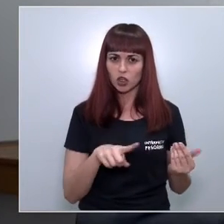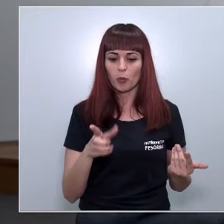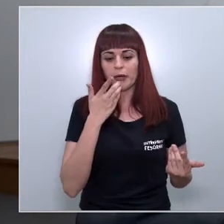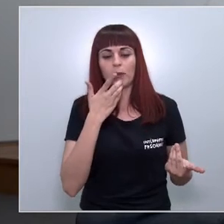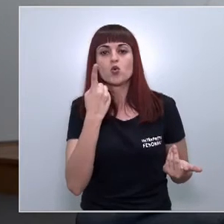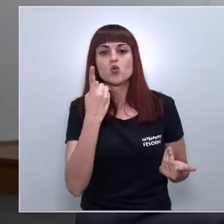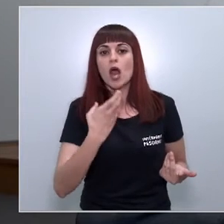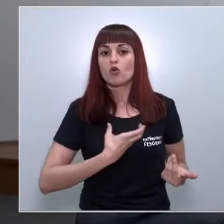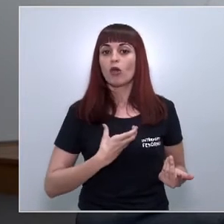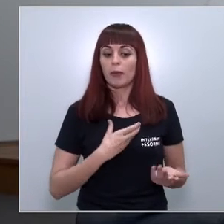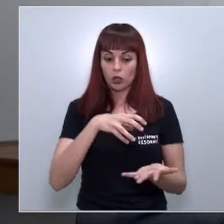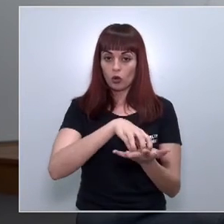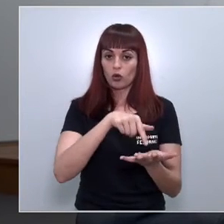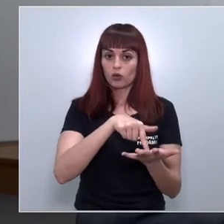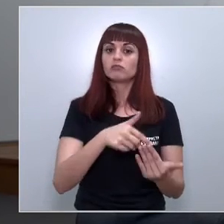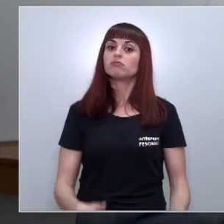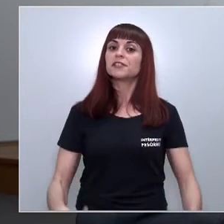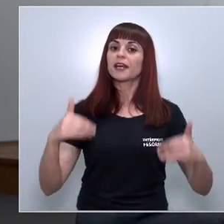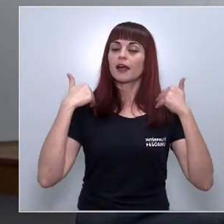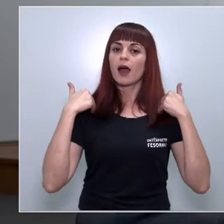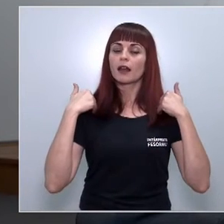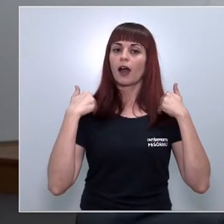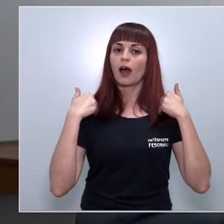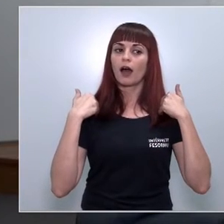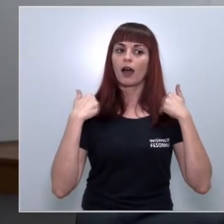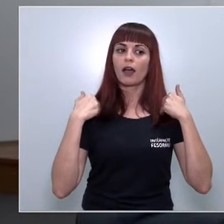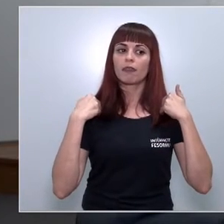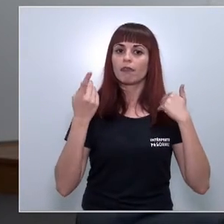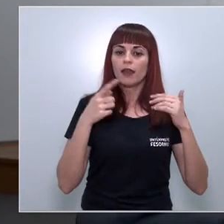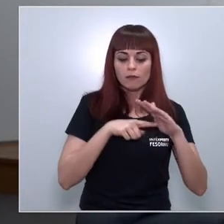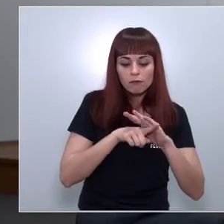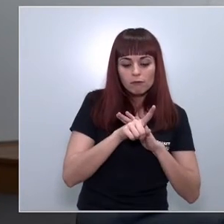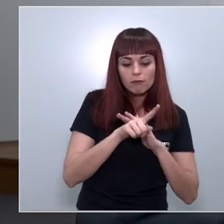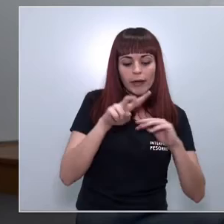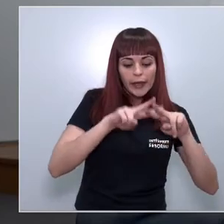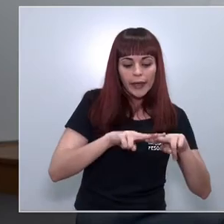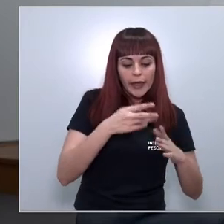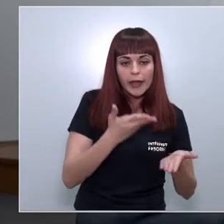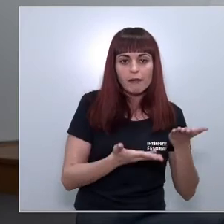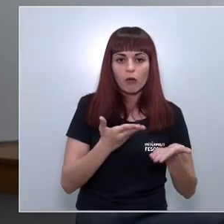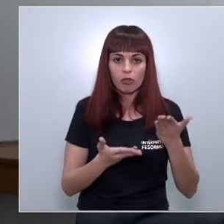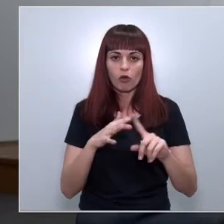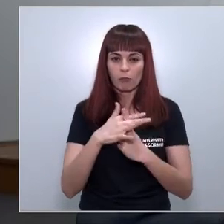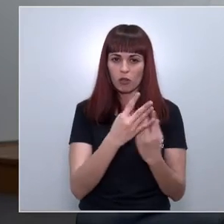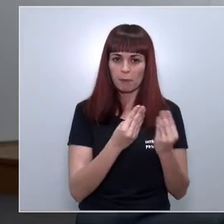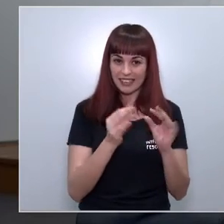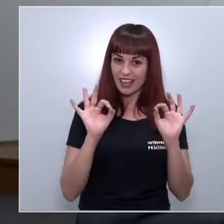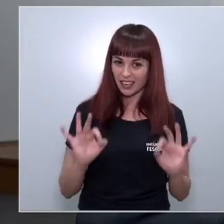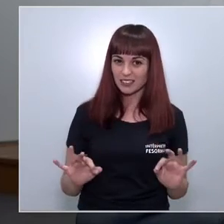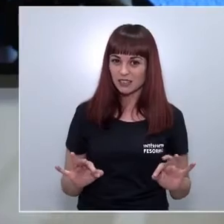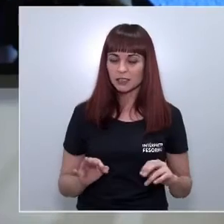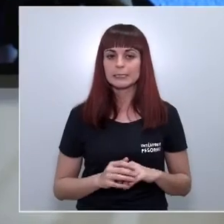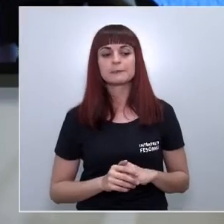ayuntamiento será el encargado de hacer por ejemplo un desarrollo de un plan y a la vez de evaluarlo ambientalmente no sé si es así